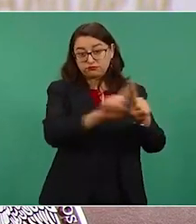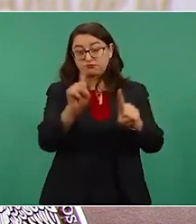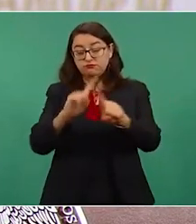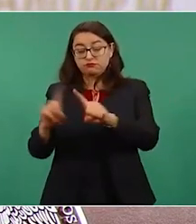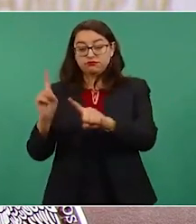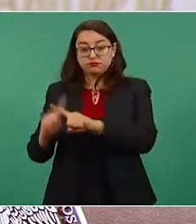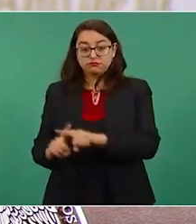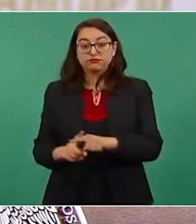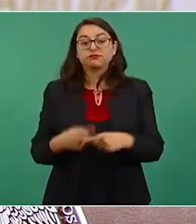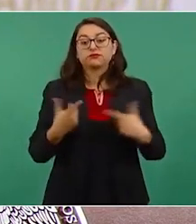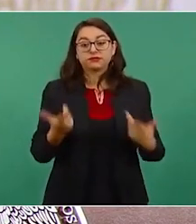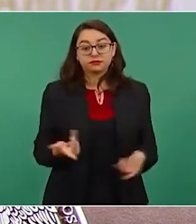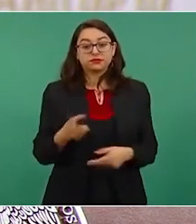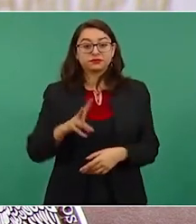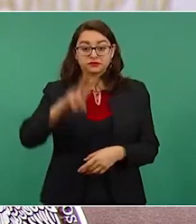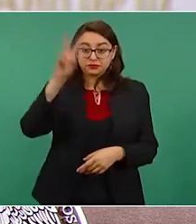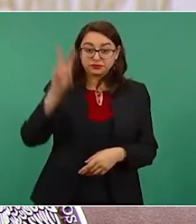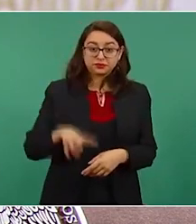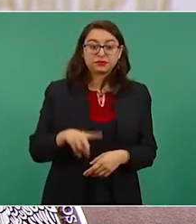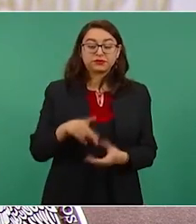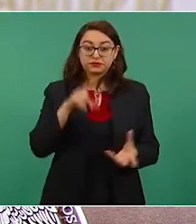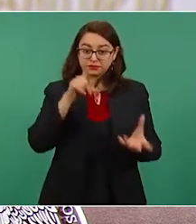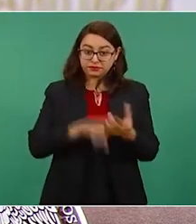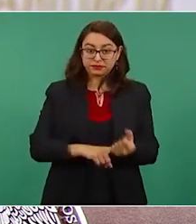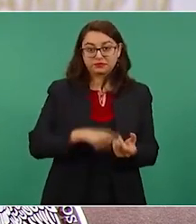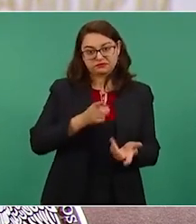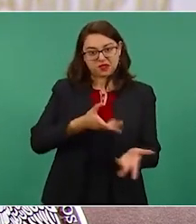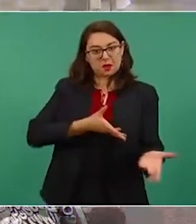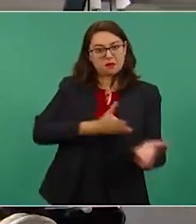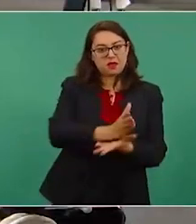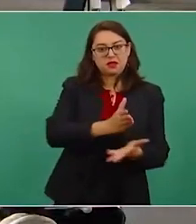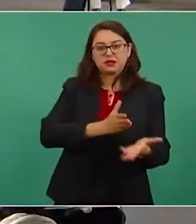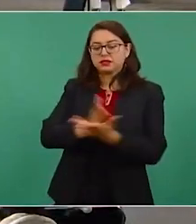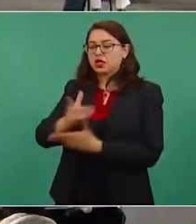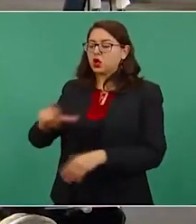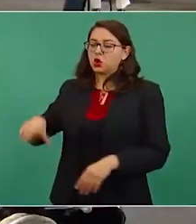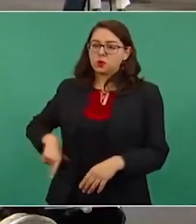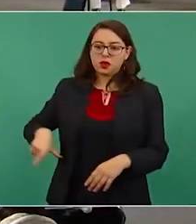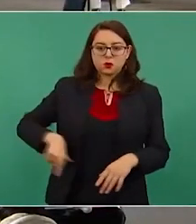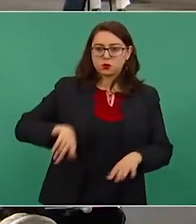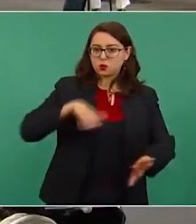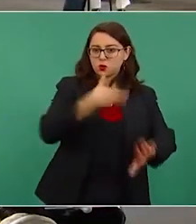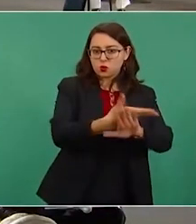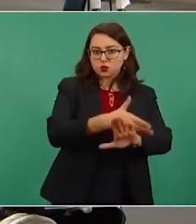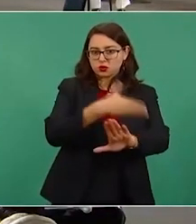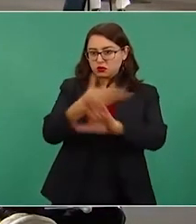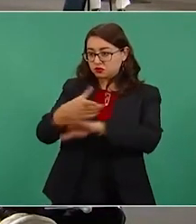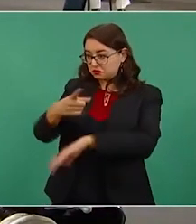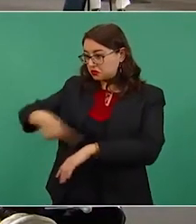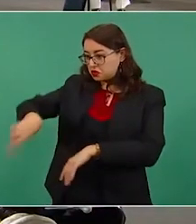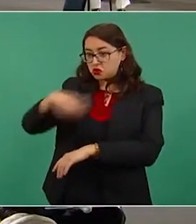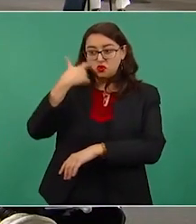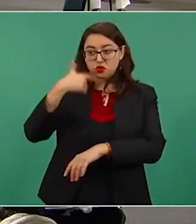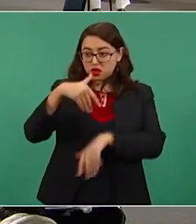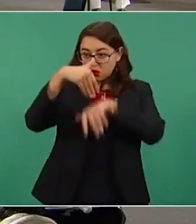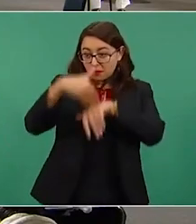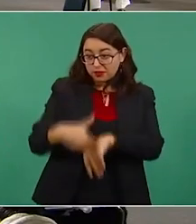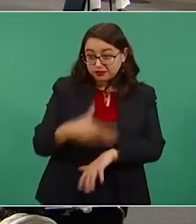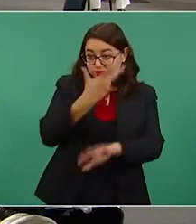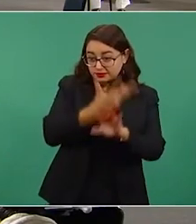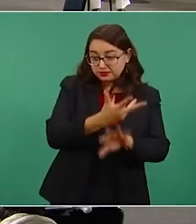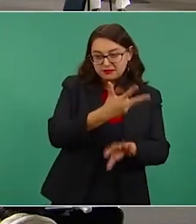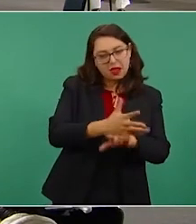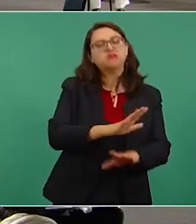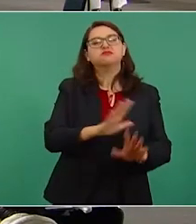tiene un perfil intervencionista contra los gobiernos que no se alinean a las políticas de Estados Unidos.